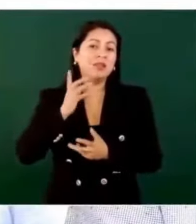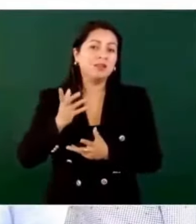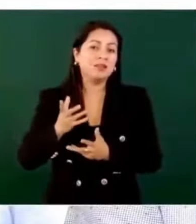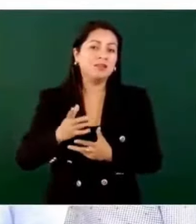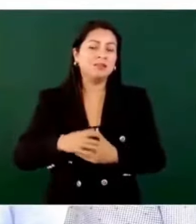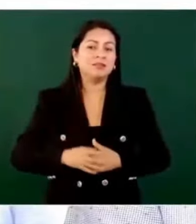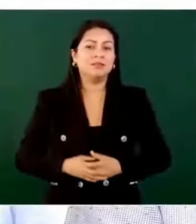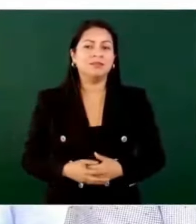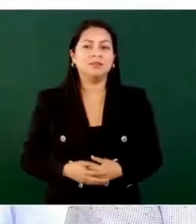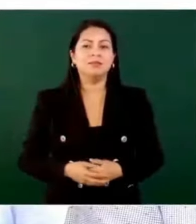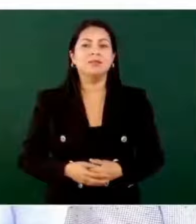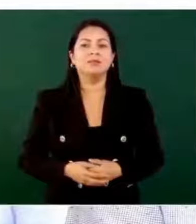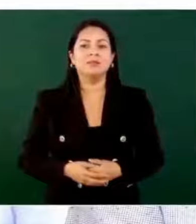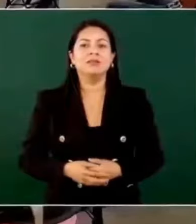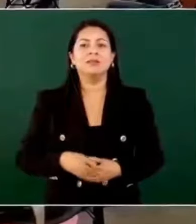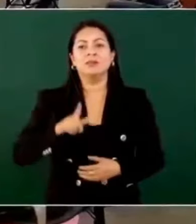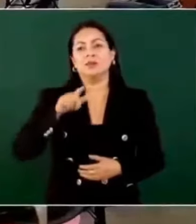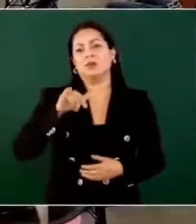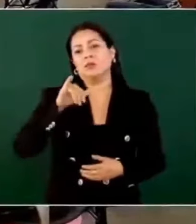María,